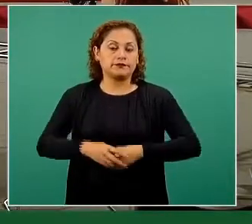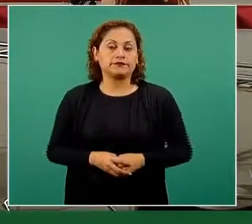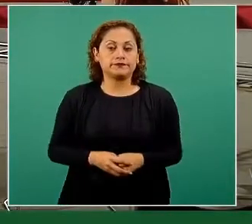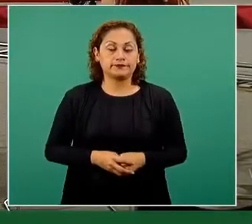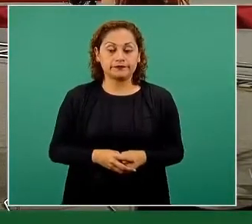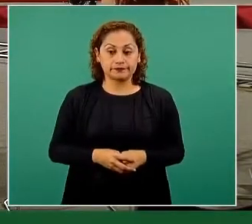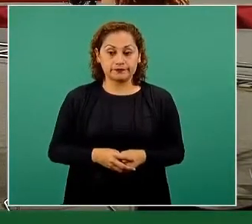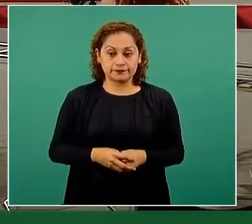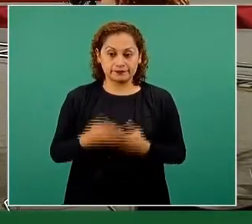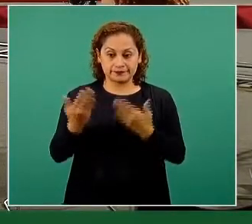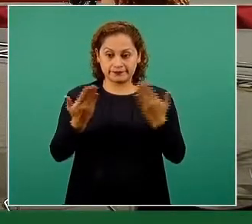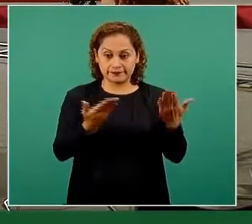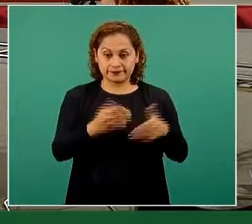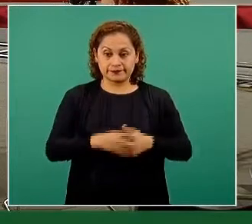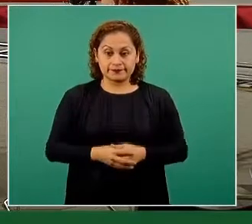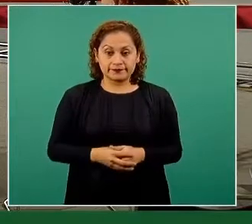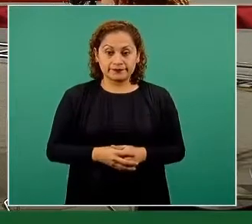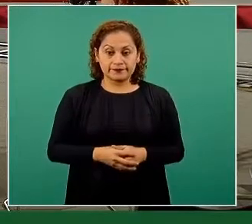Por favor.